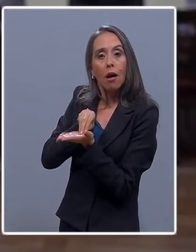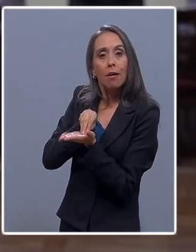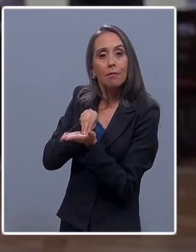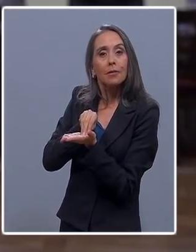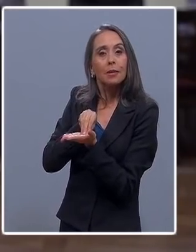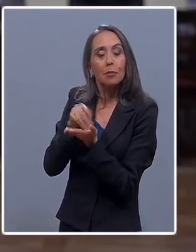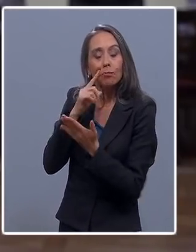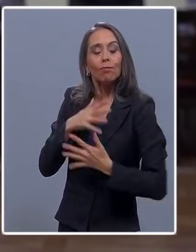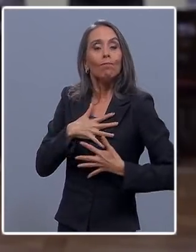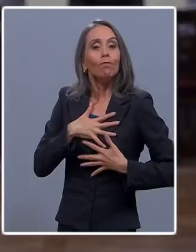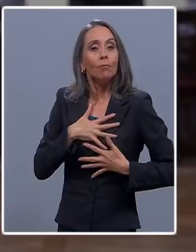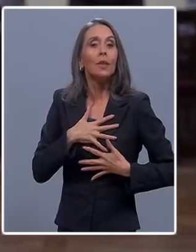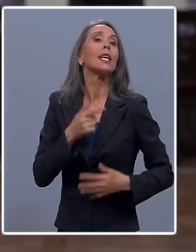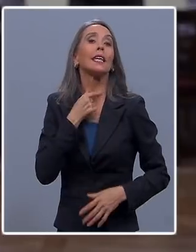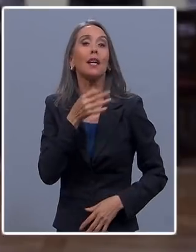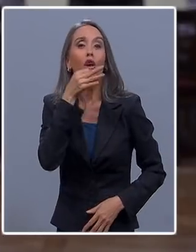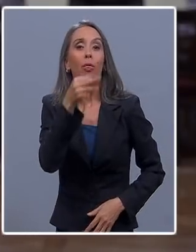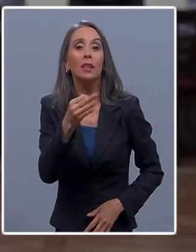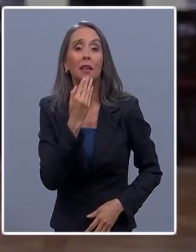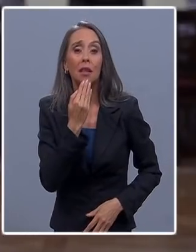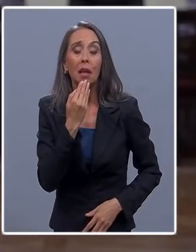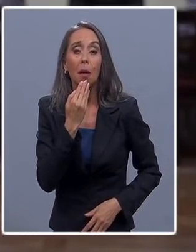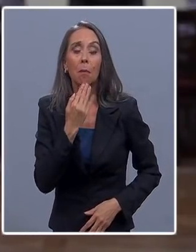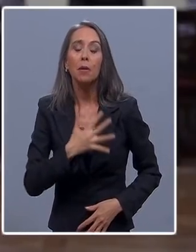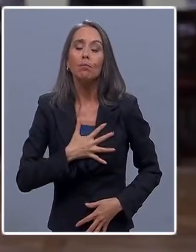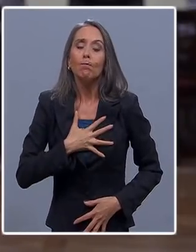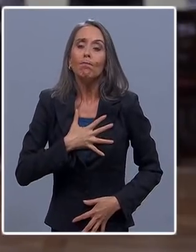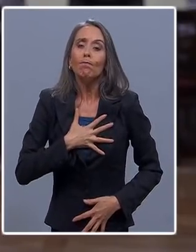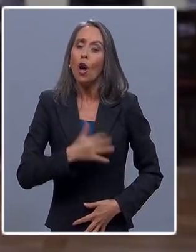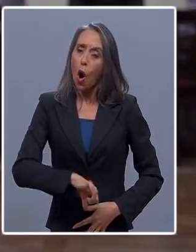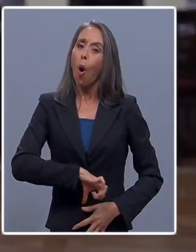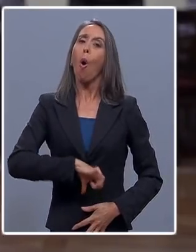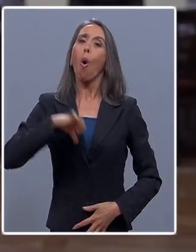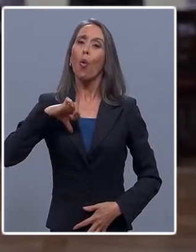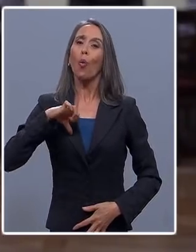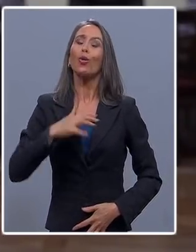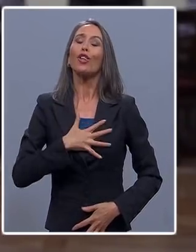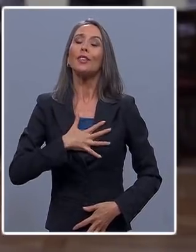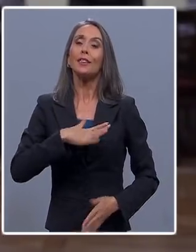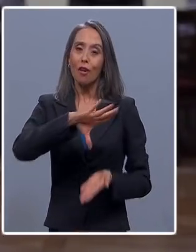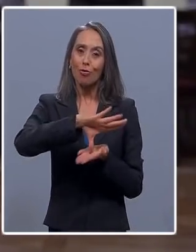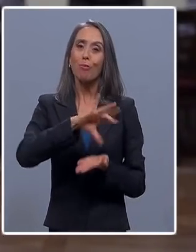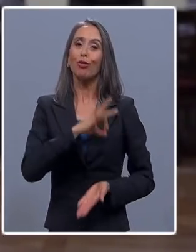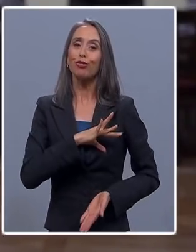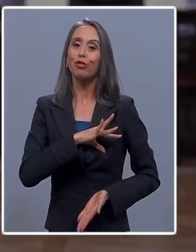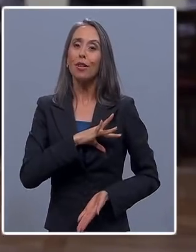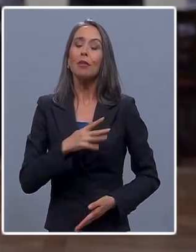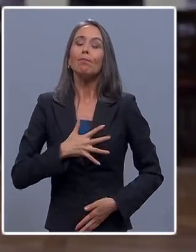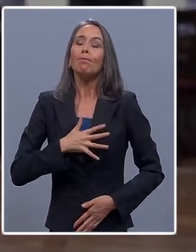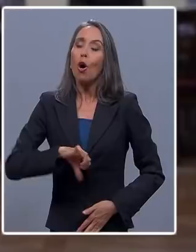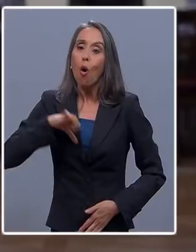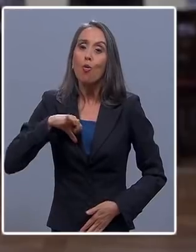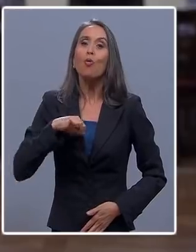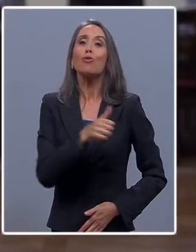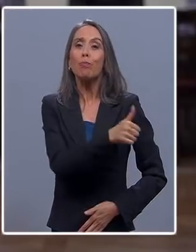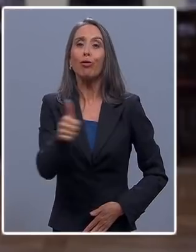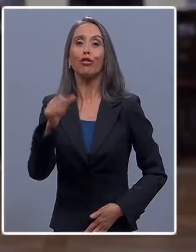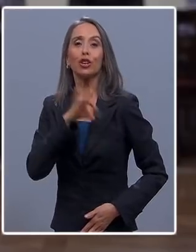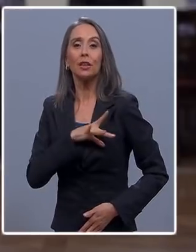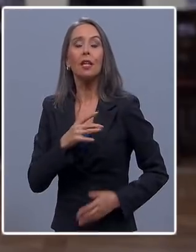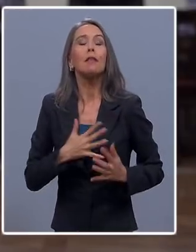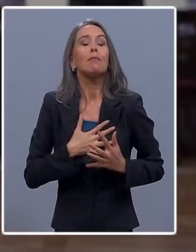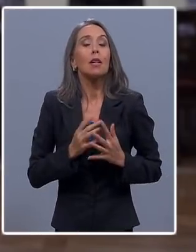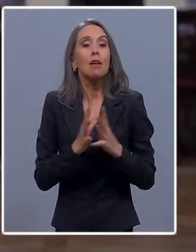su ejemplo quiero expresar también el profundo orgullo que siento por Chile y por los chilenos por la grandeza